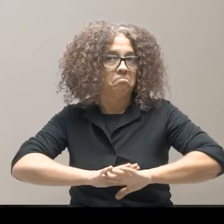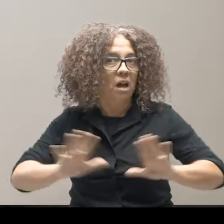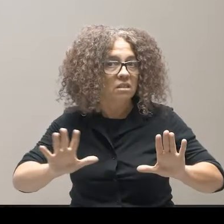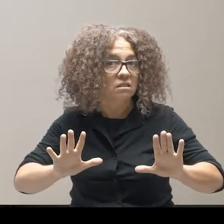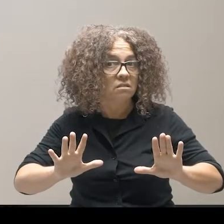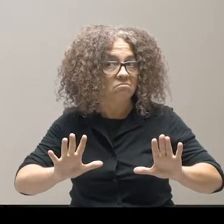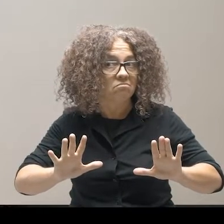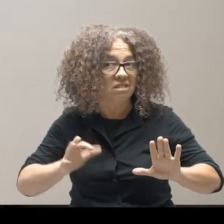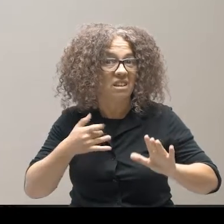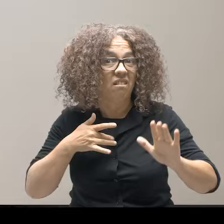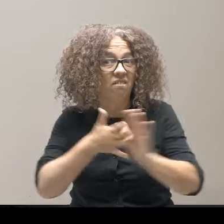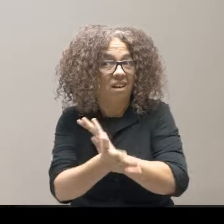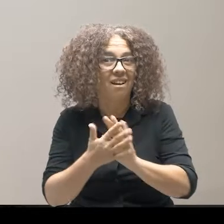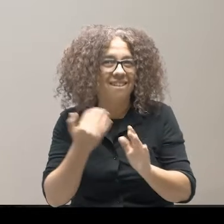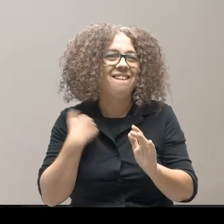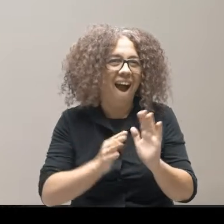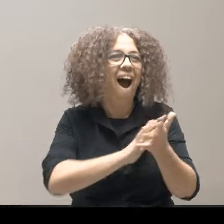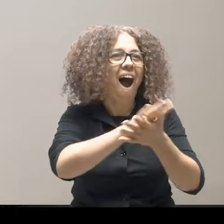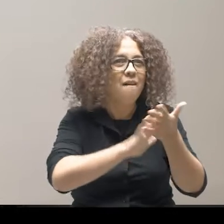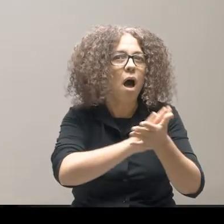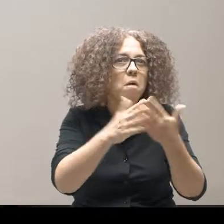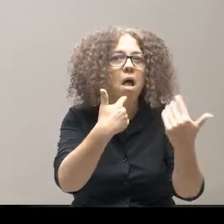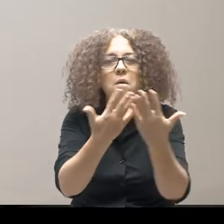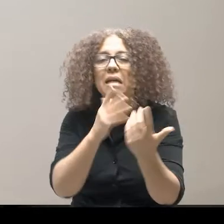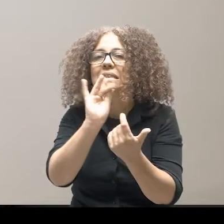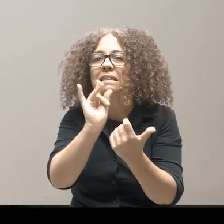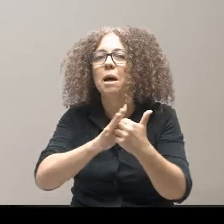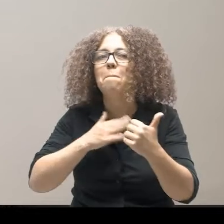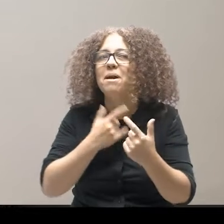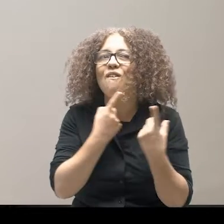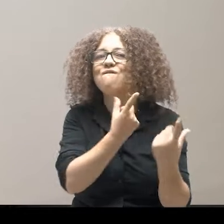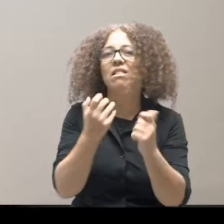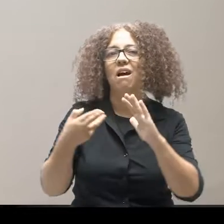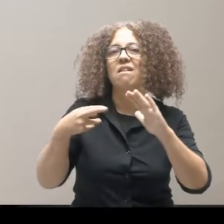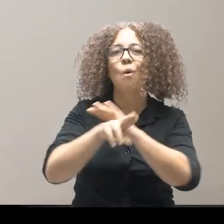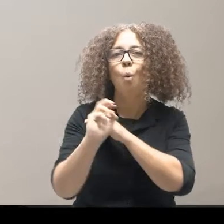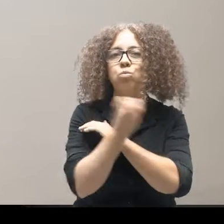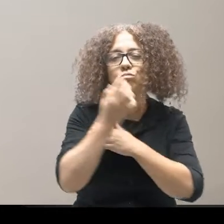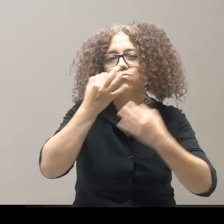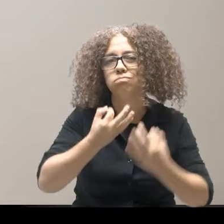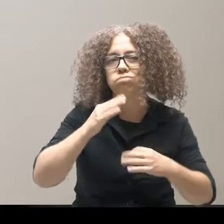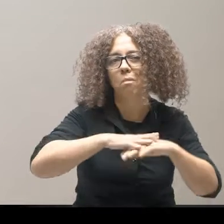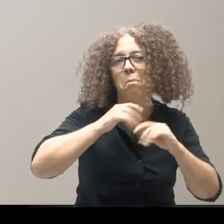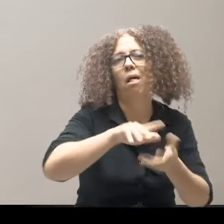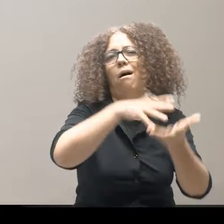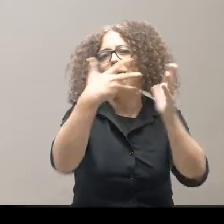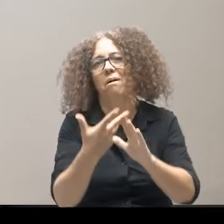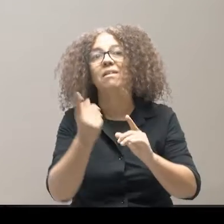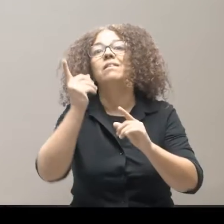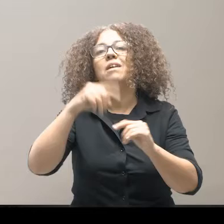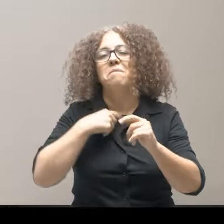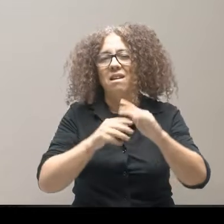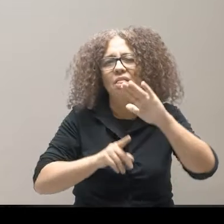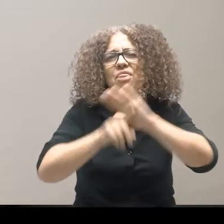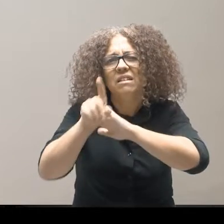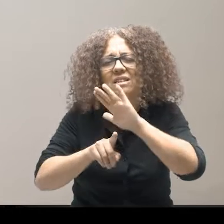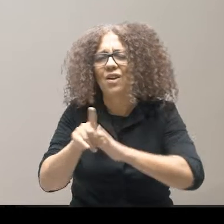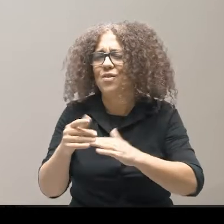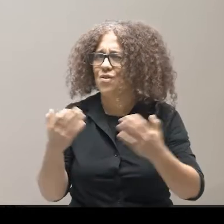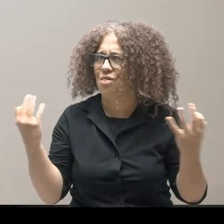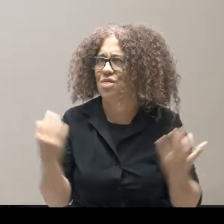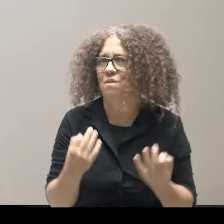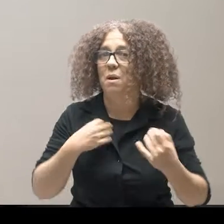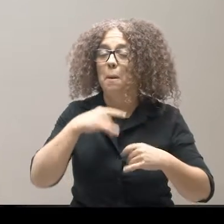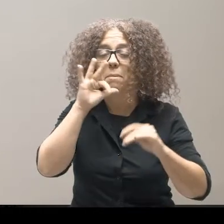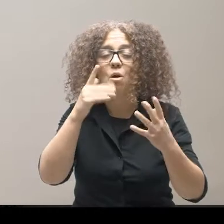solo planteadas en muchas situaciones, por falta de recursos para su implementación y desarrollo en algunos